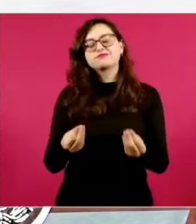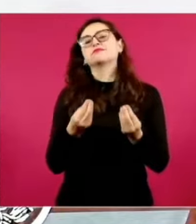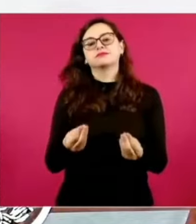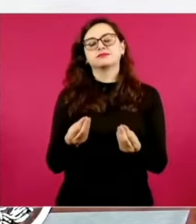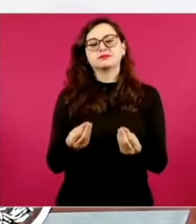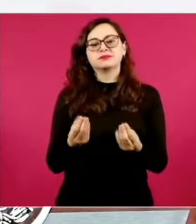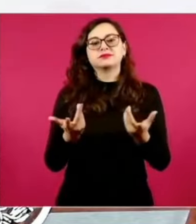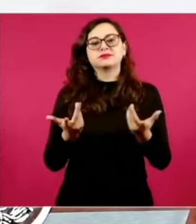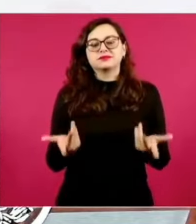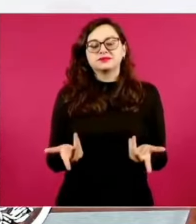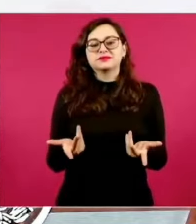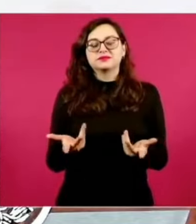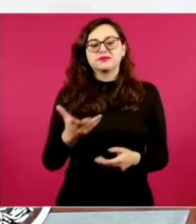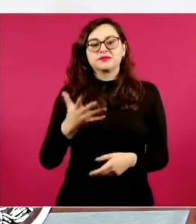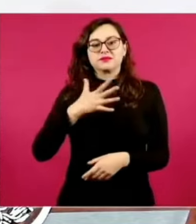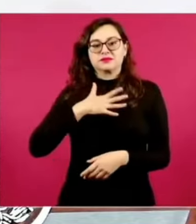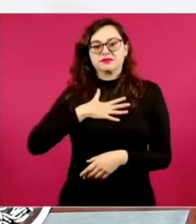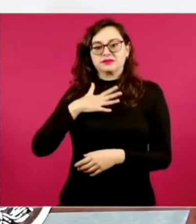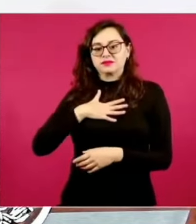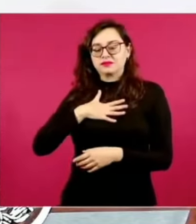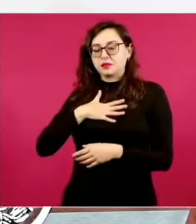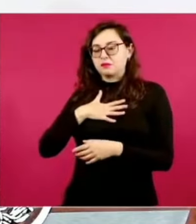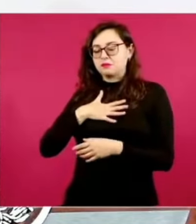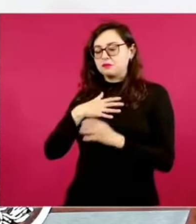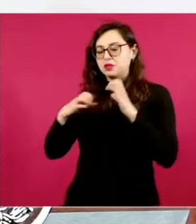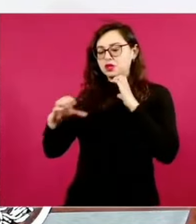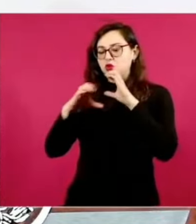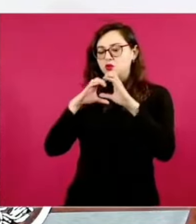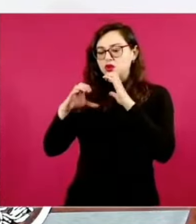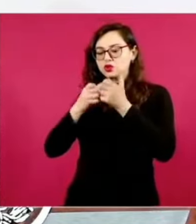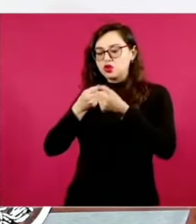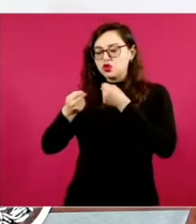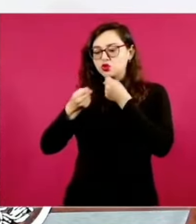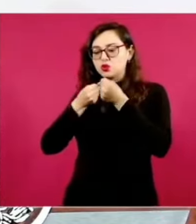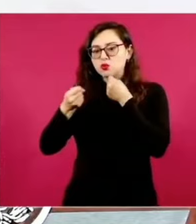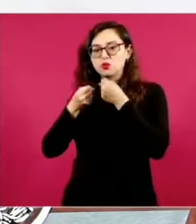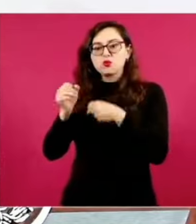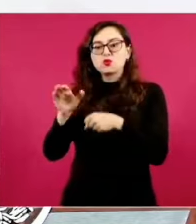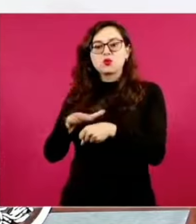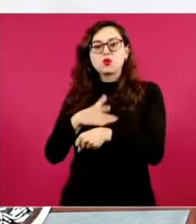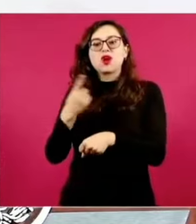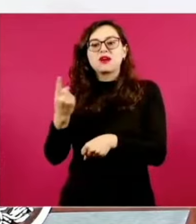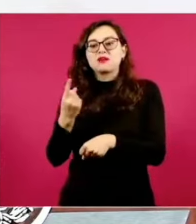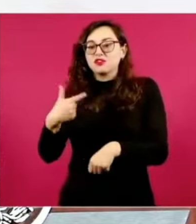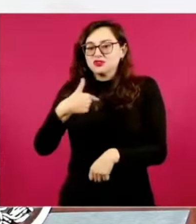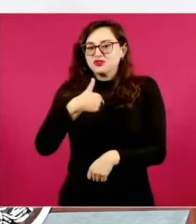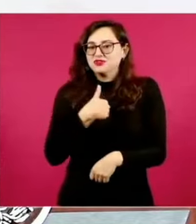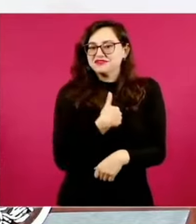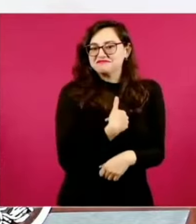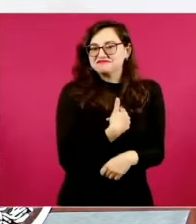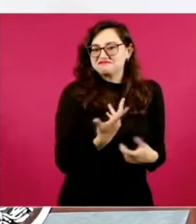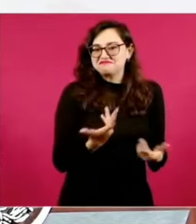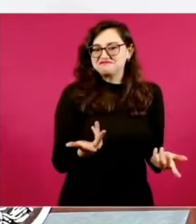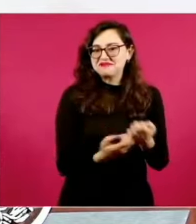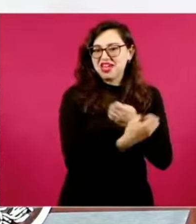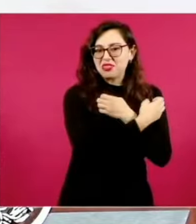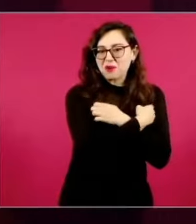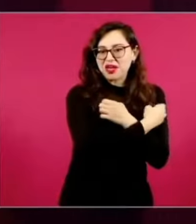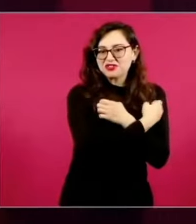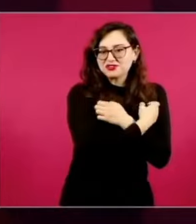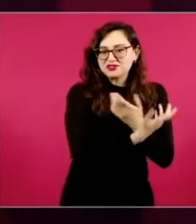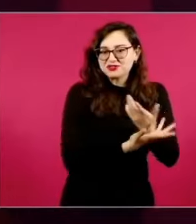de comunicar, en mi caso, me ha tomado por sorpresa porque vengo de una formación como educadora y